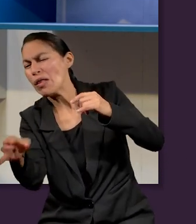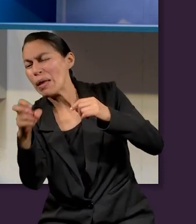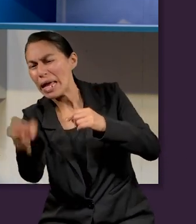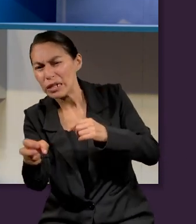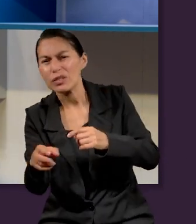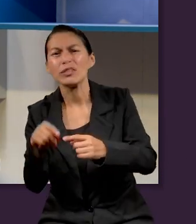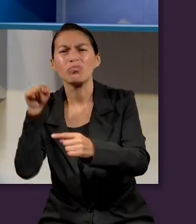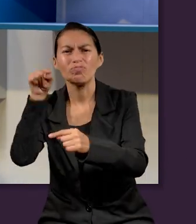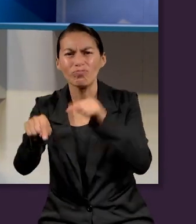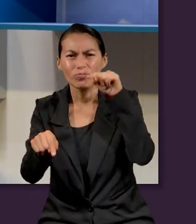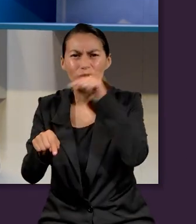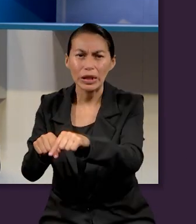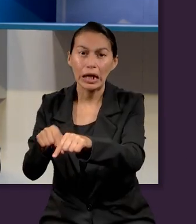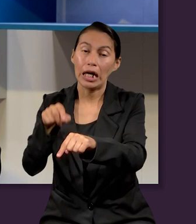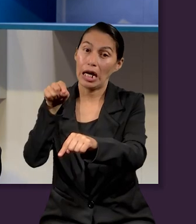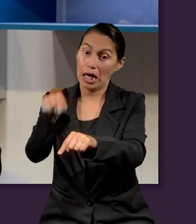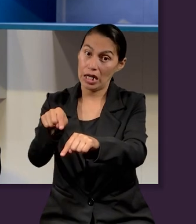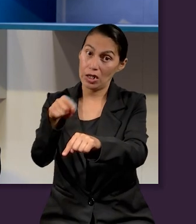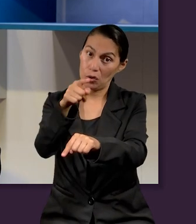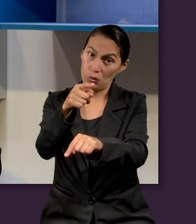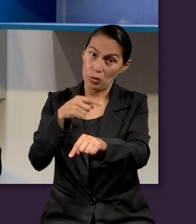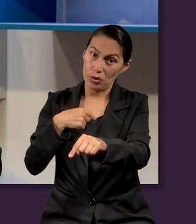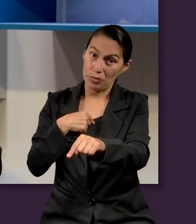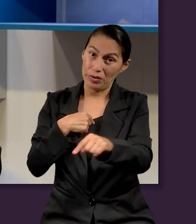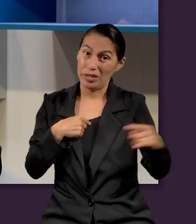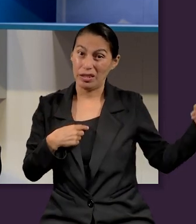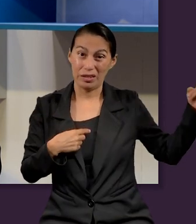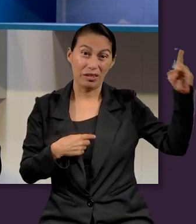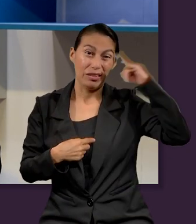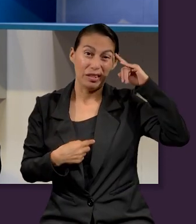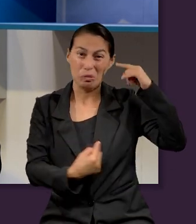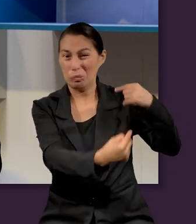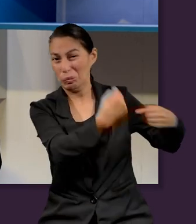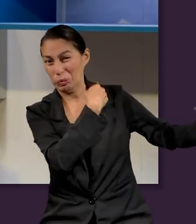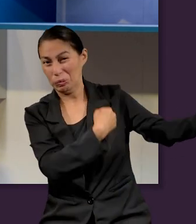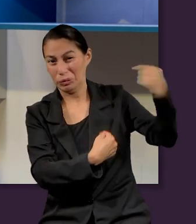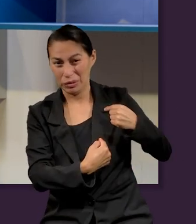contra lo final. Y ahí, señores, entramos tú y yo.